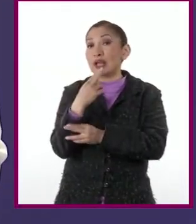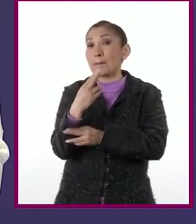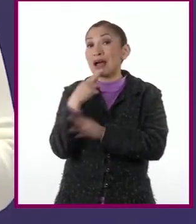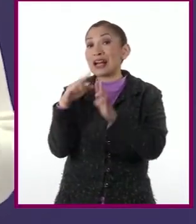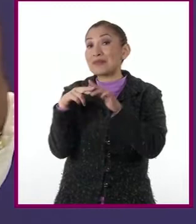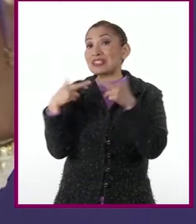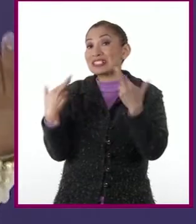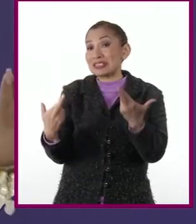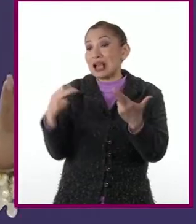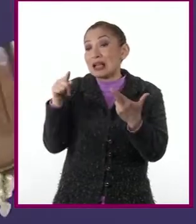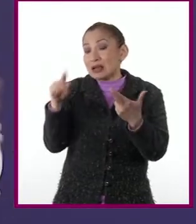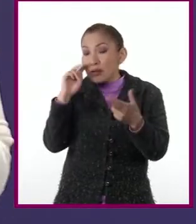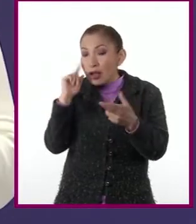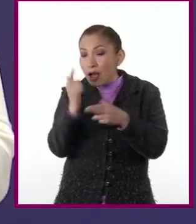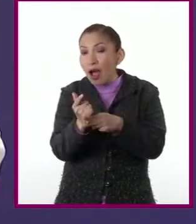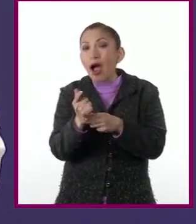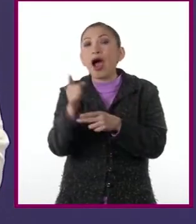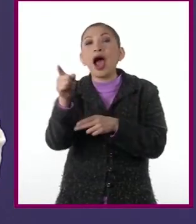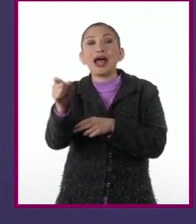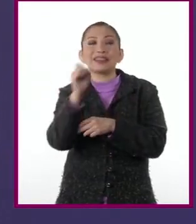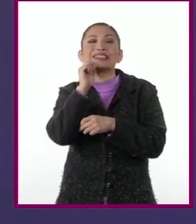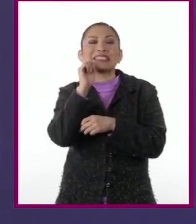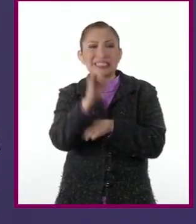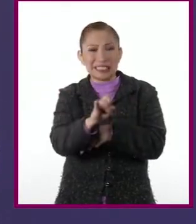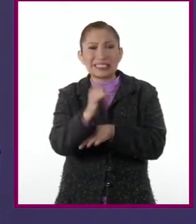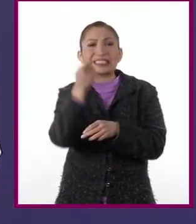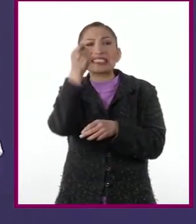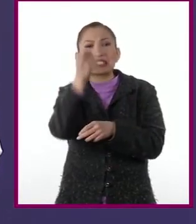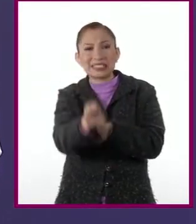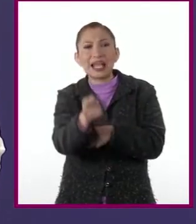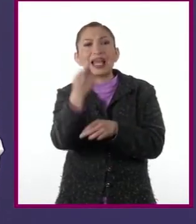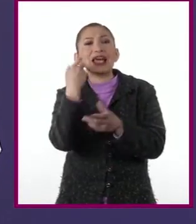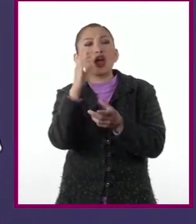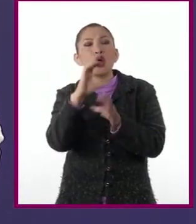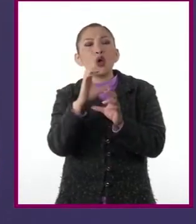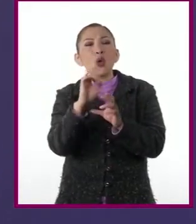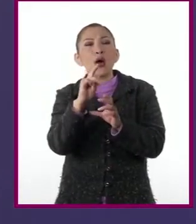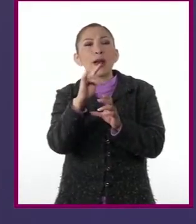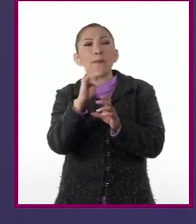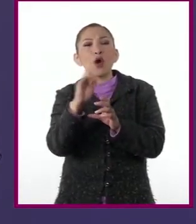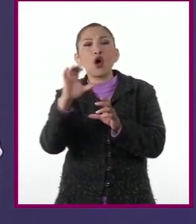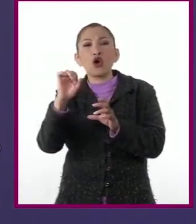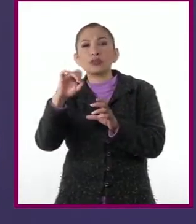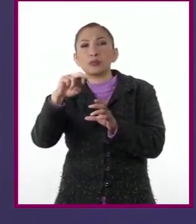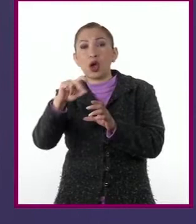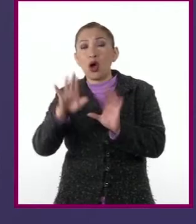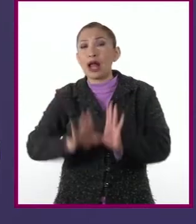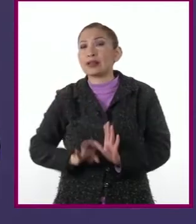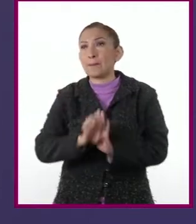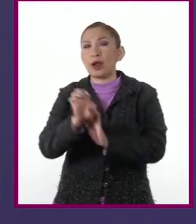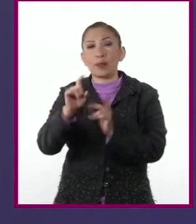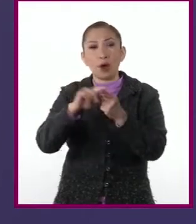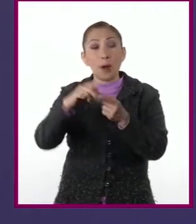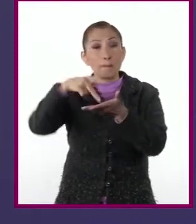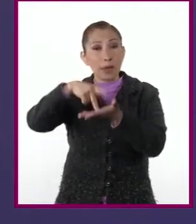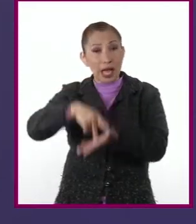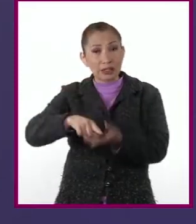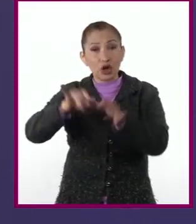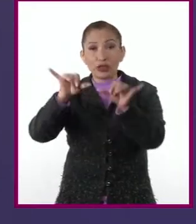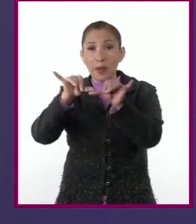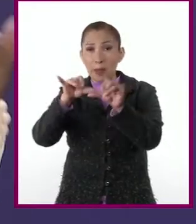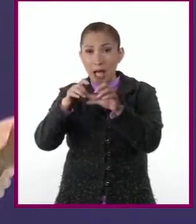una revista y encontraremos, además de la definición de cuerpo cósmico, características tales como peso,